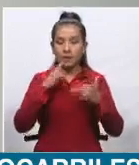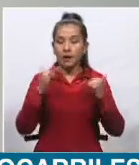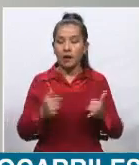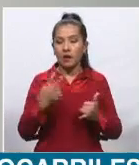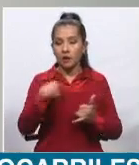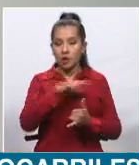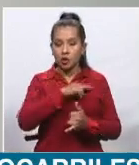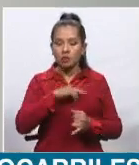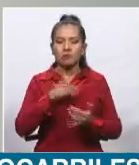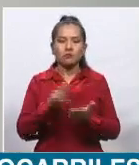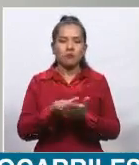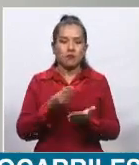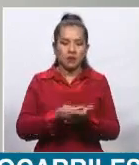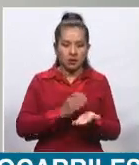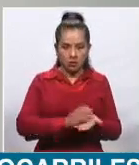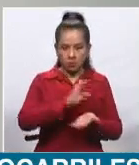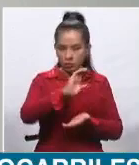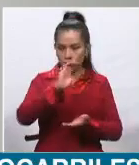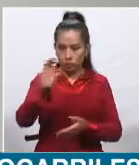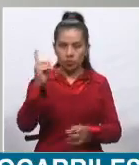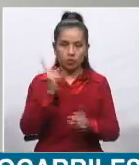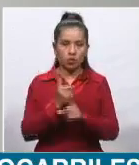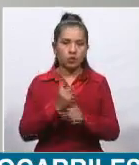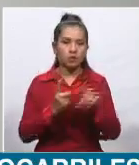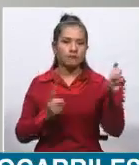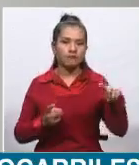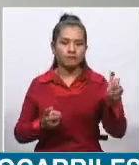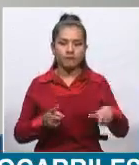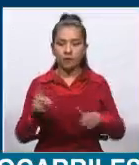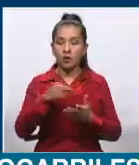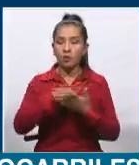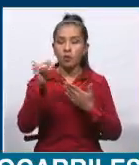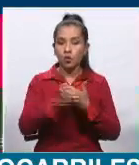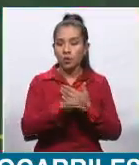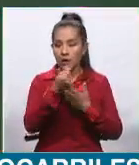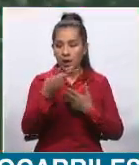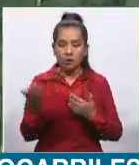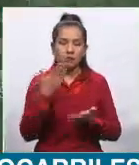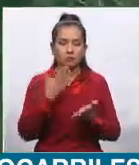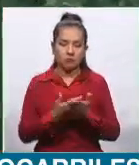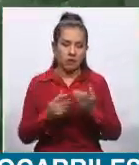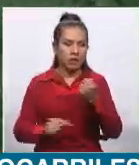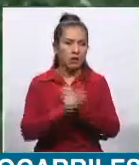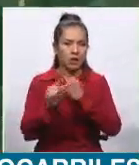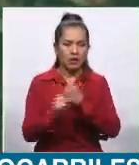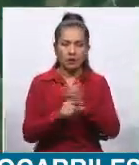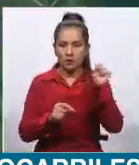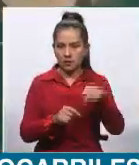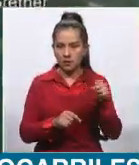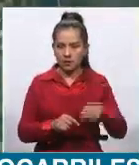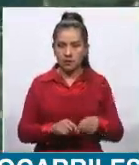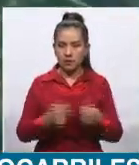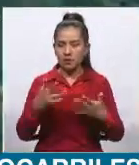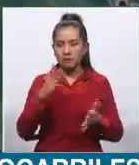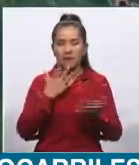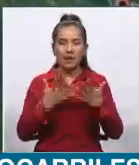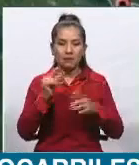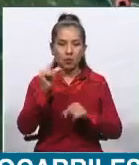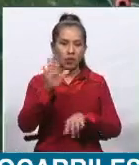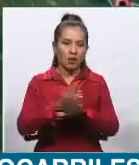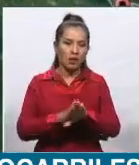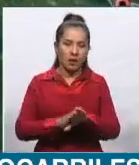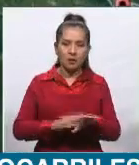haciendo las inversiones respectivas. Por lo tanto, son proyectos que están garantizados, que tienen una planificación, que estamos siguiendo un